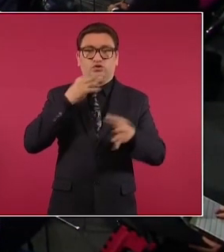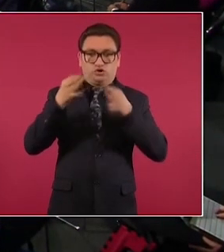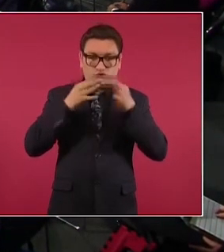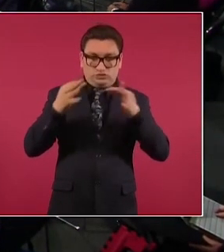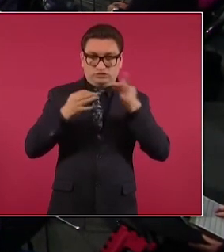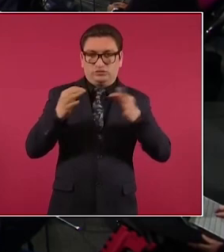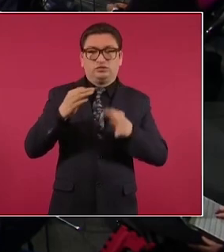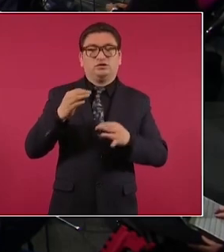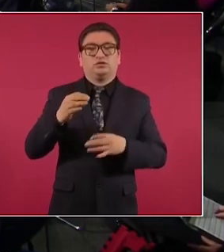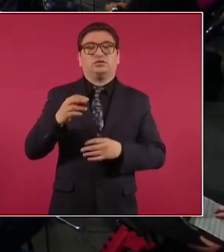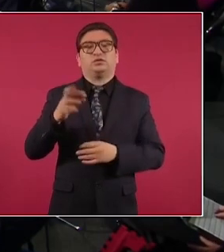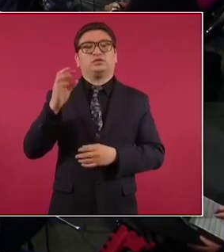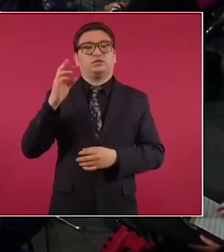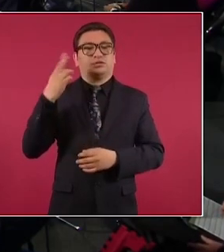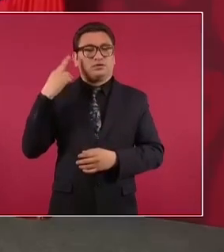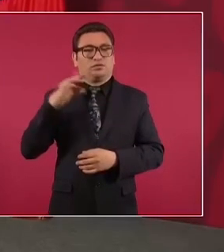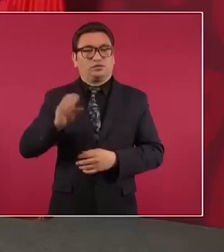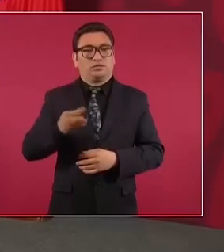radio mil